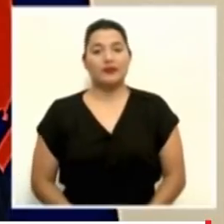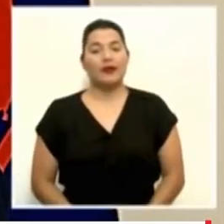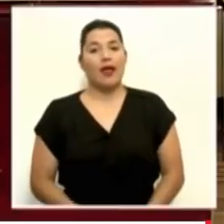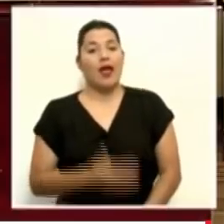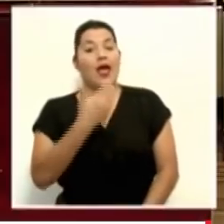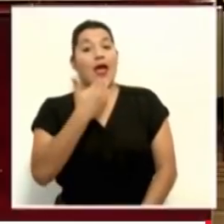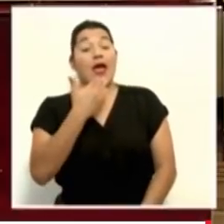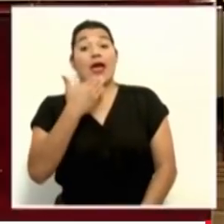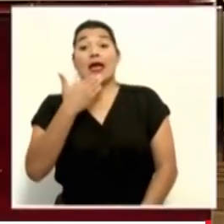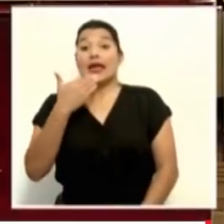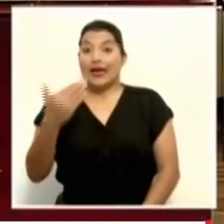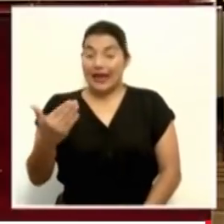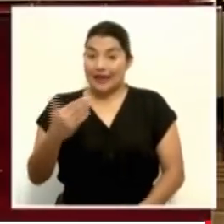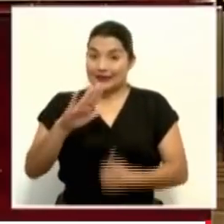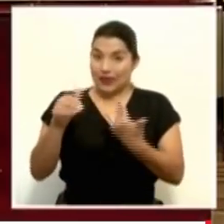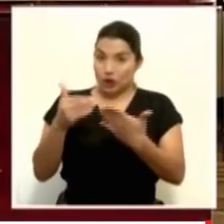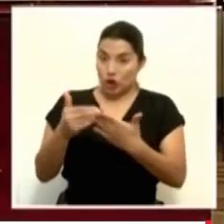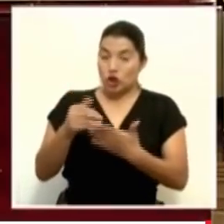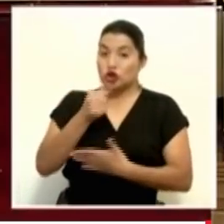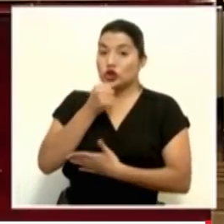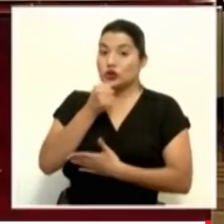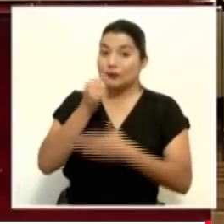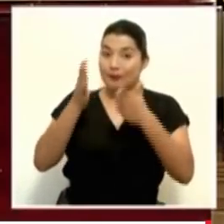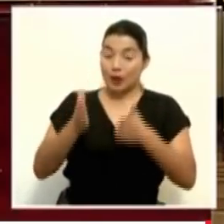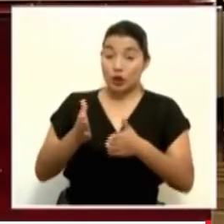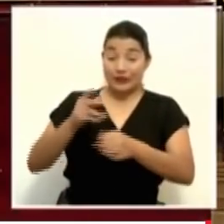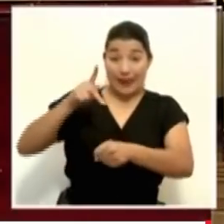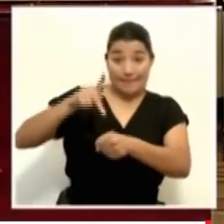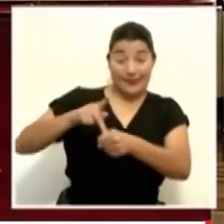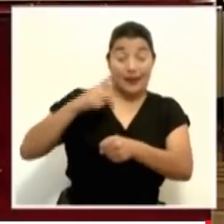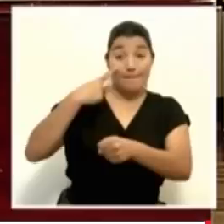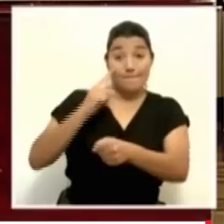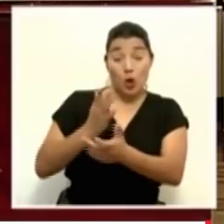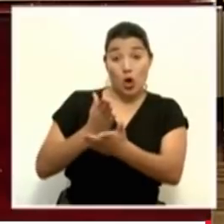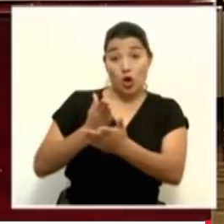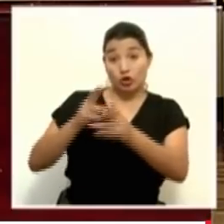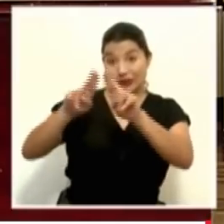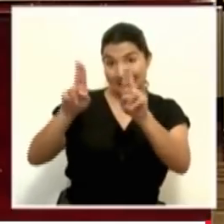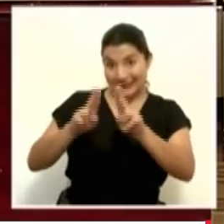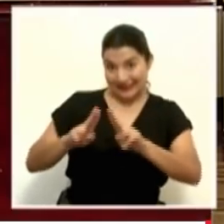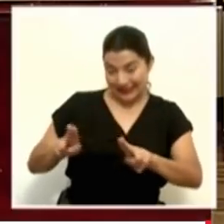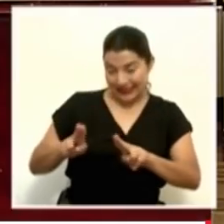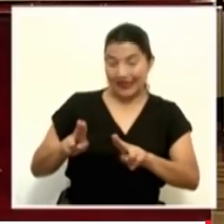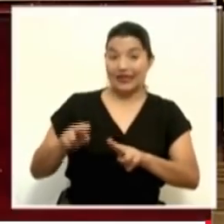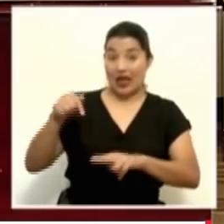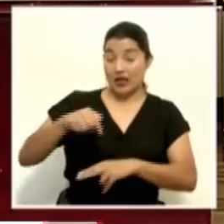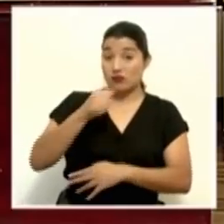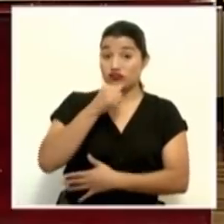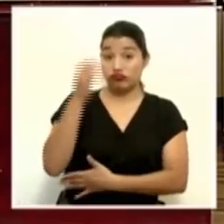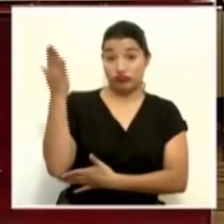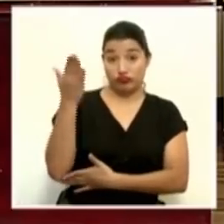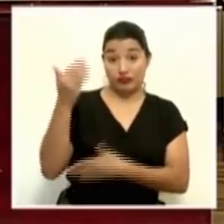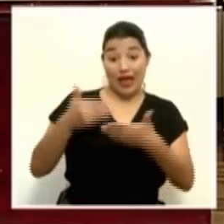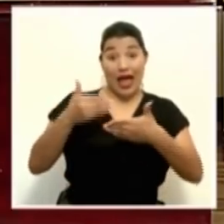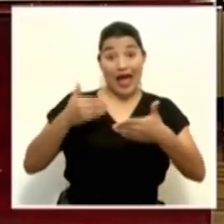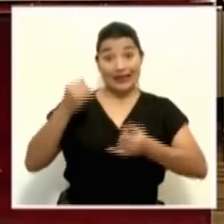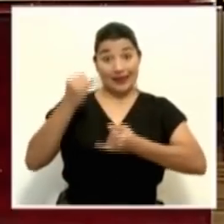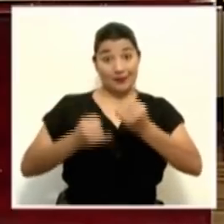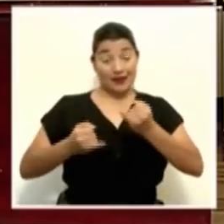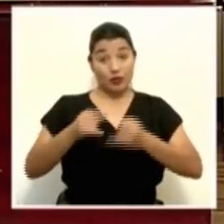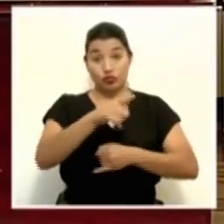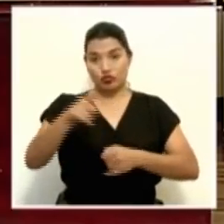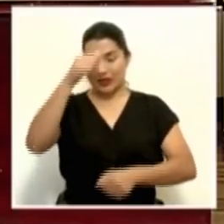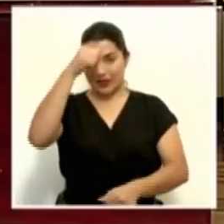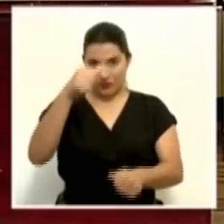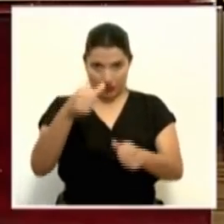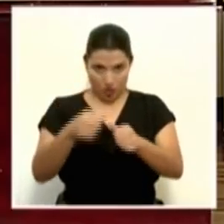gracias a las y los colegas que participaron de manera remota en esta conferencia de prensa. Antes de finalizar le recordamos